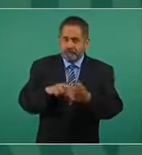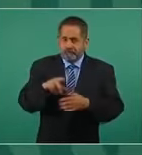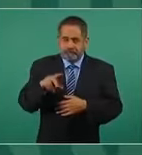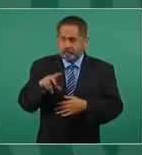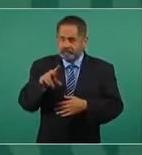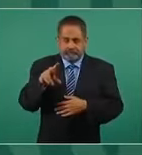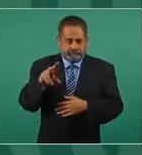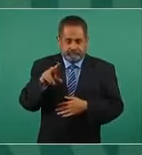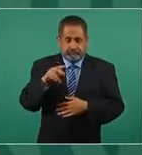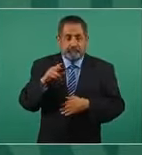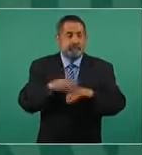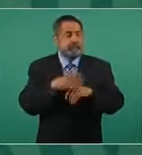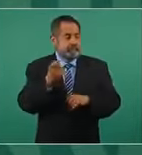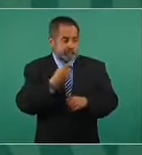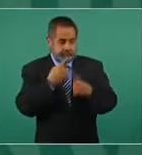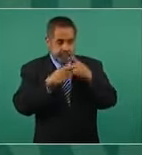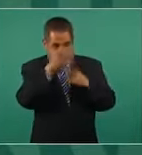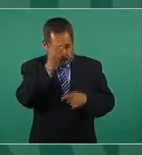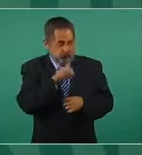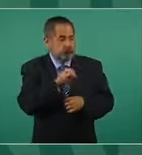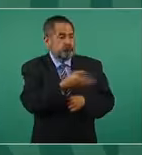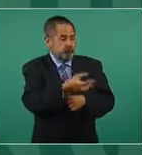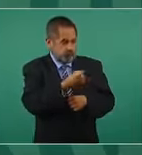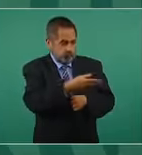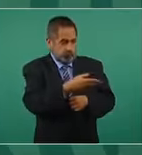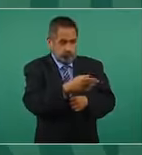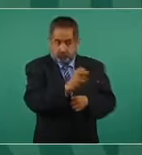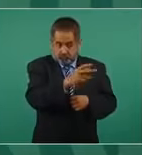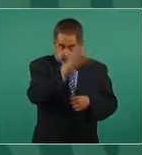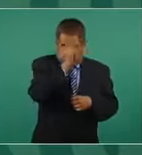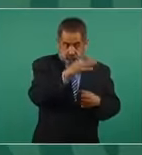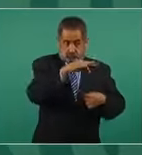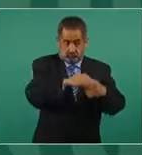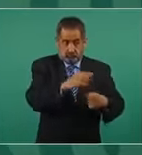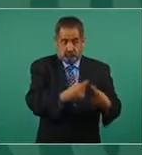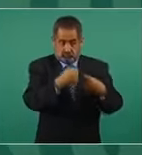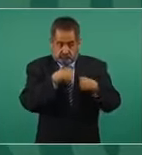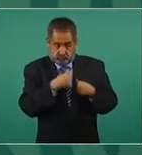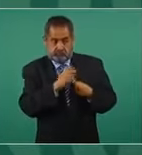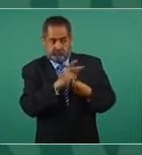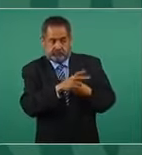la dádiva o el dinero,